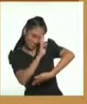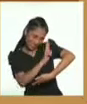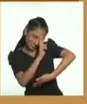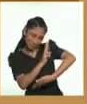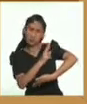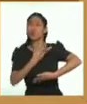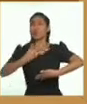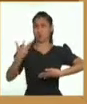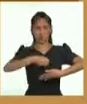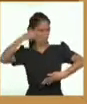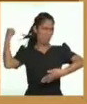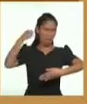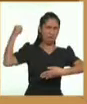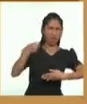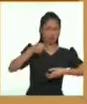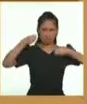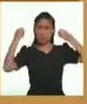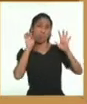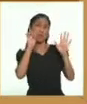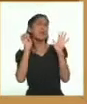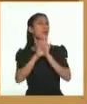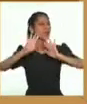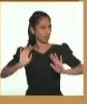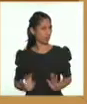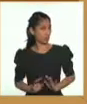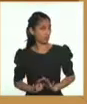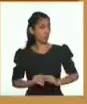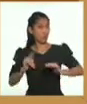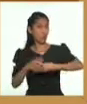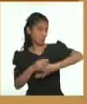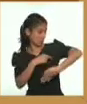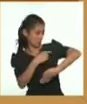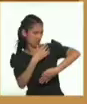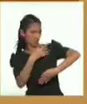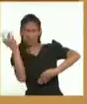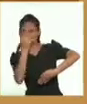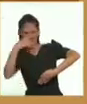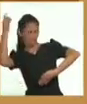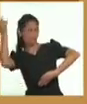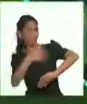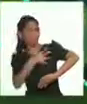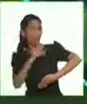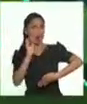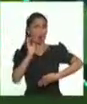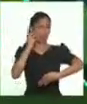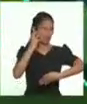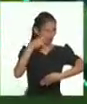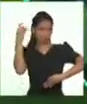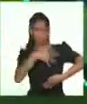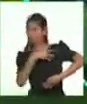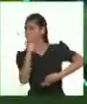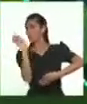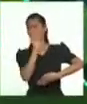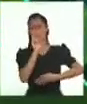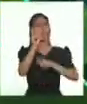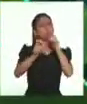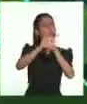respeto, evitando tratos degradantes, crueles o inhumanos como, por ejemplo, tratos discriminatorios. Todas, absolutamente